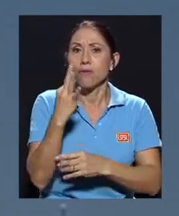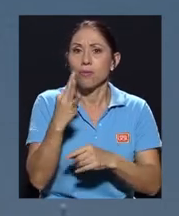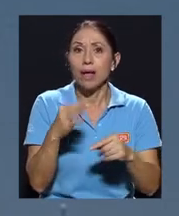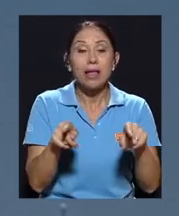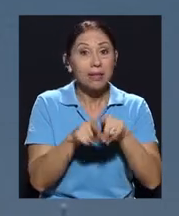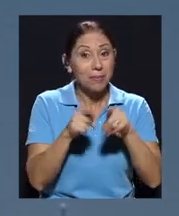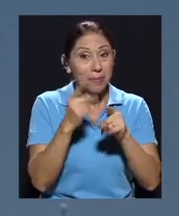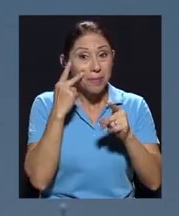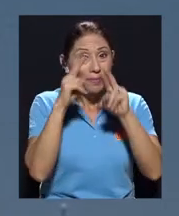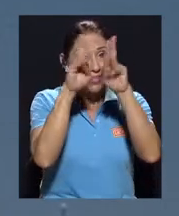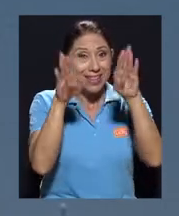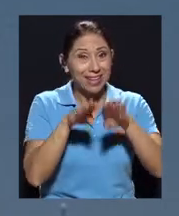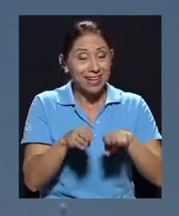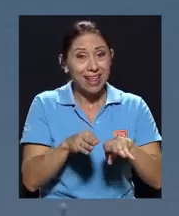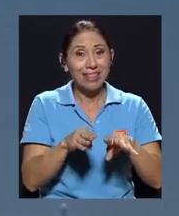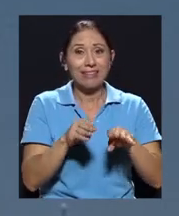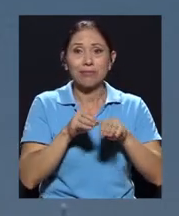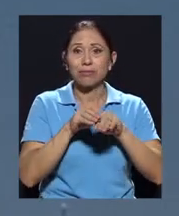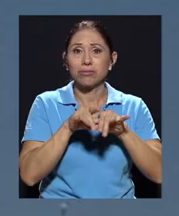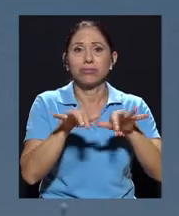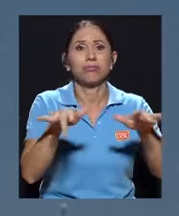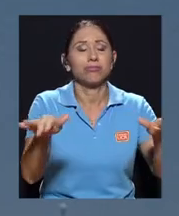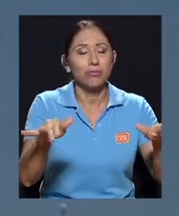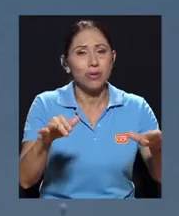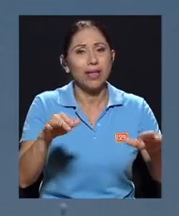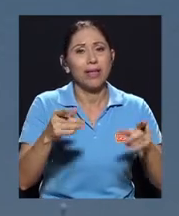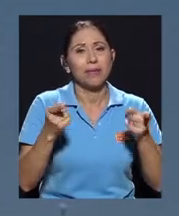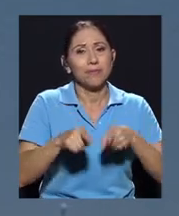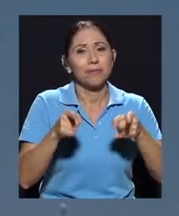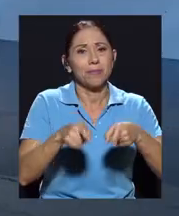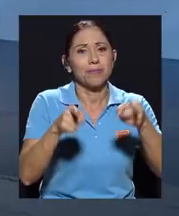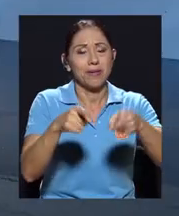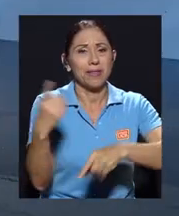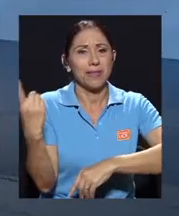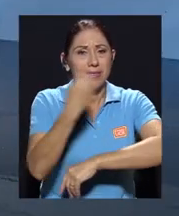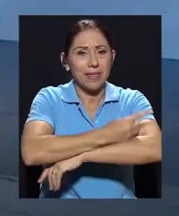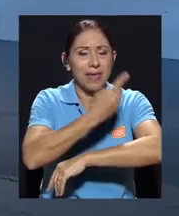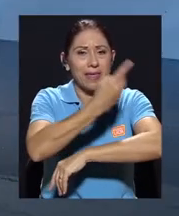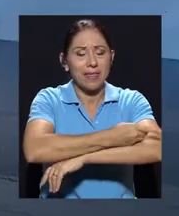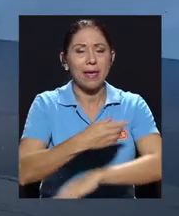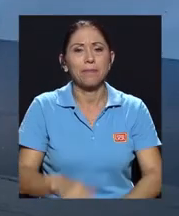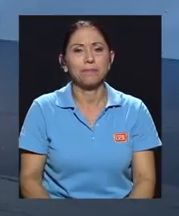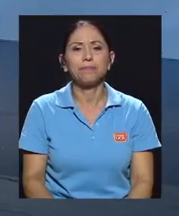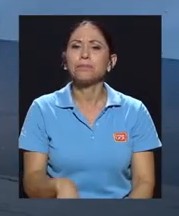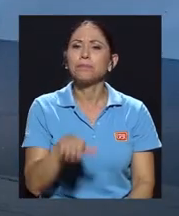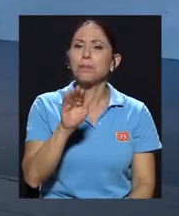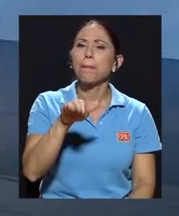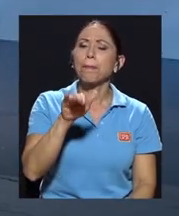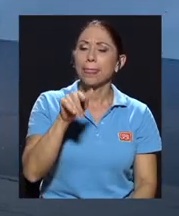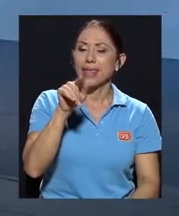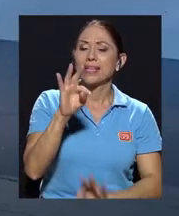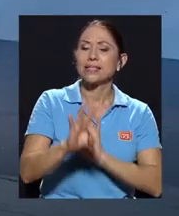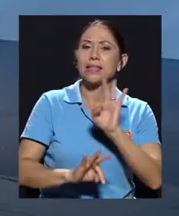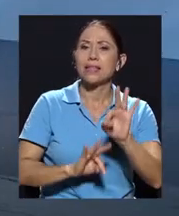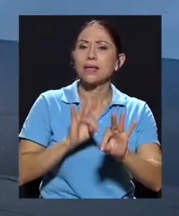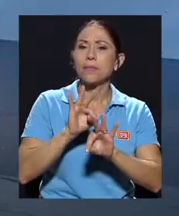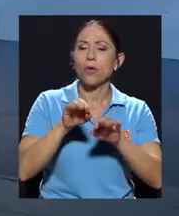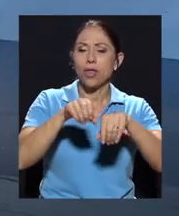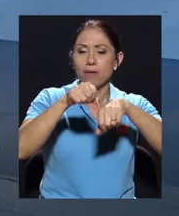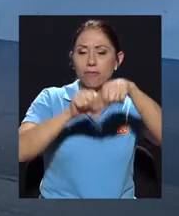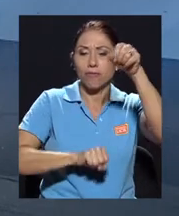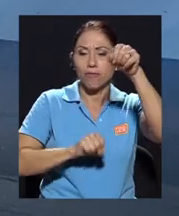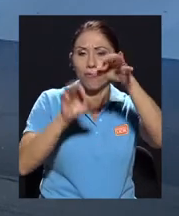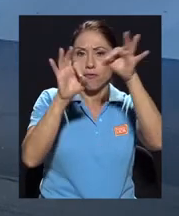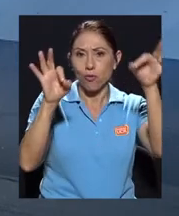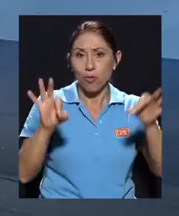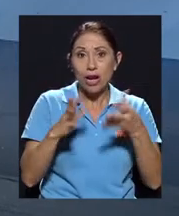algo como del día a día. Don John, este tipo de formulario, ¿cuáles son? ¿Se convocó ya